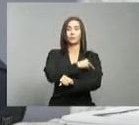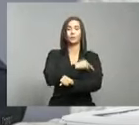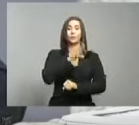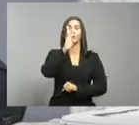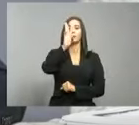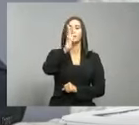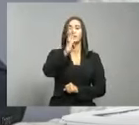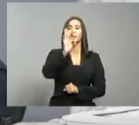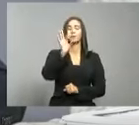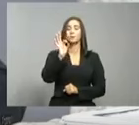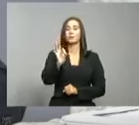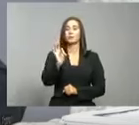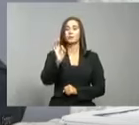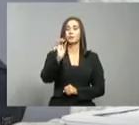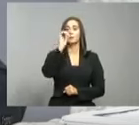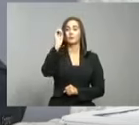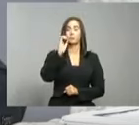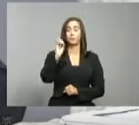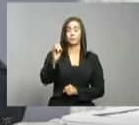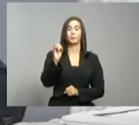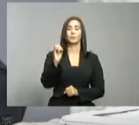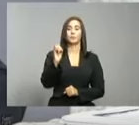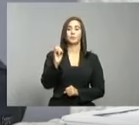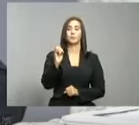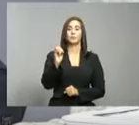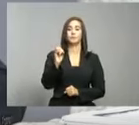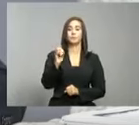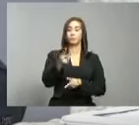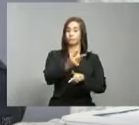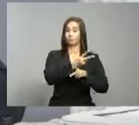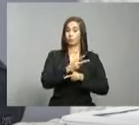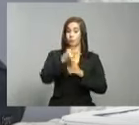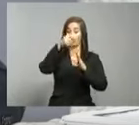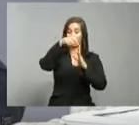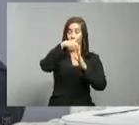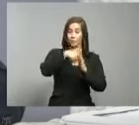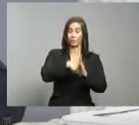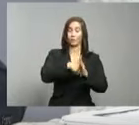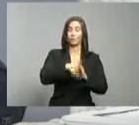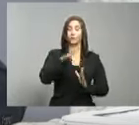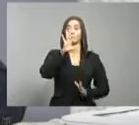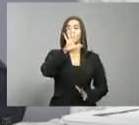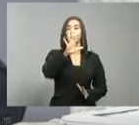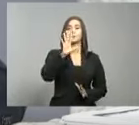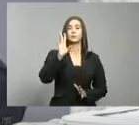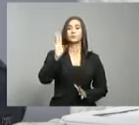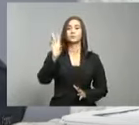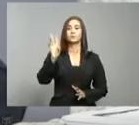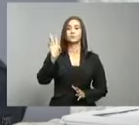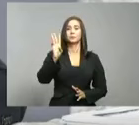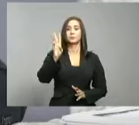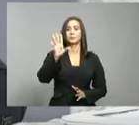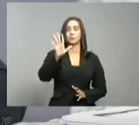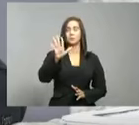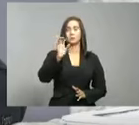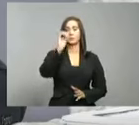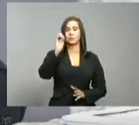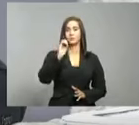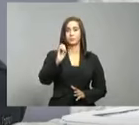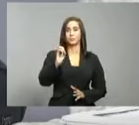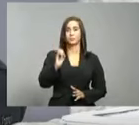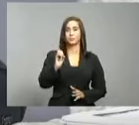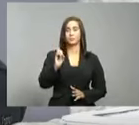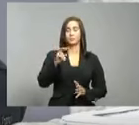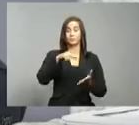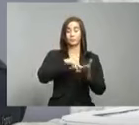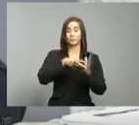de 69% y en cuidados intensivos de 65%, con 423